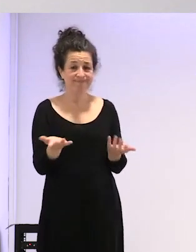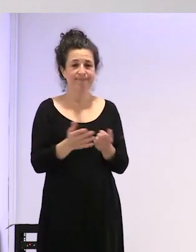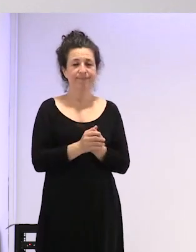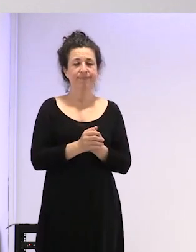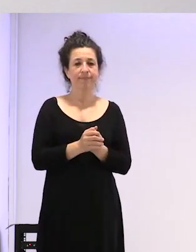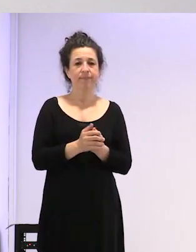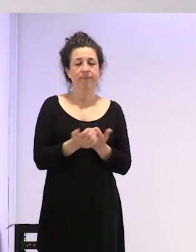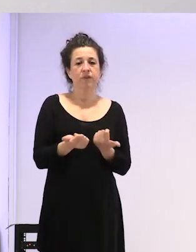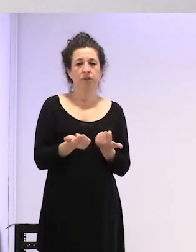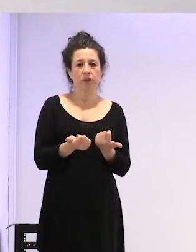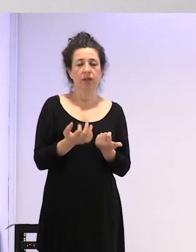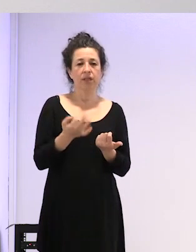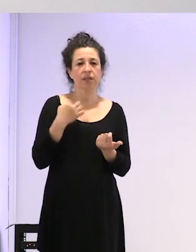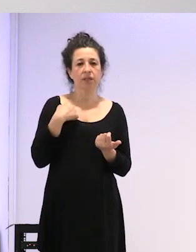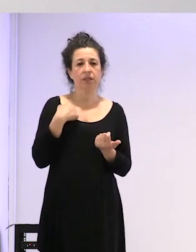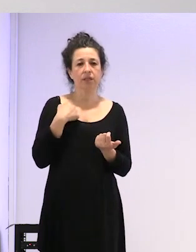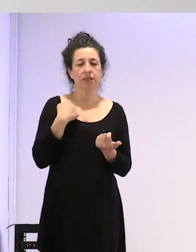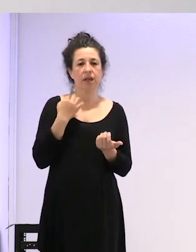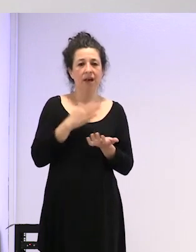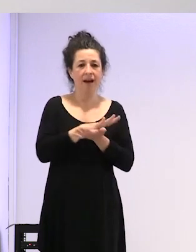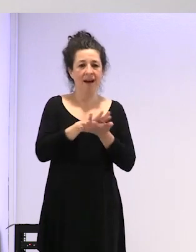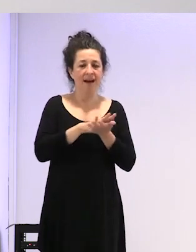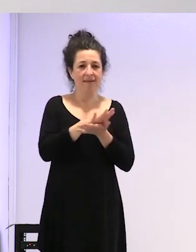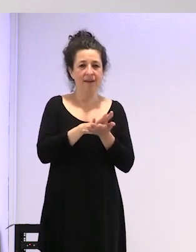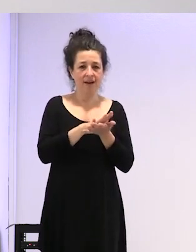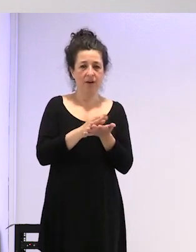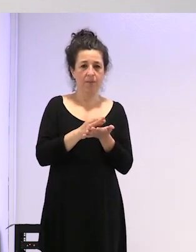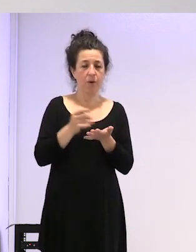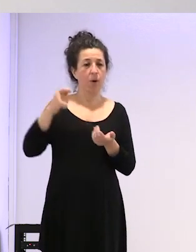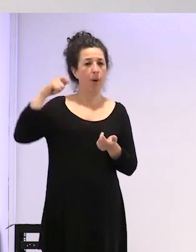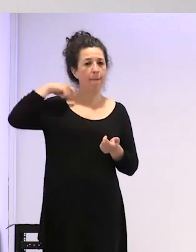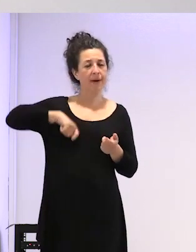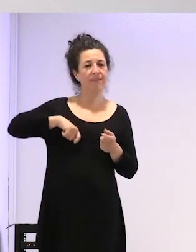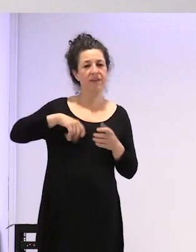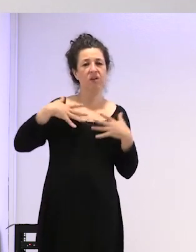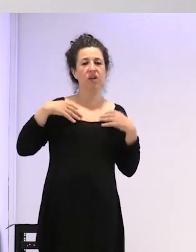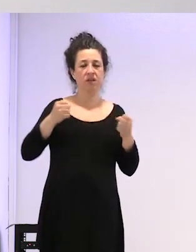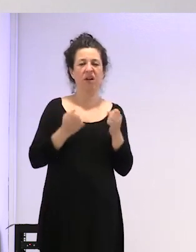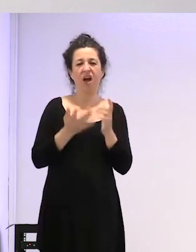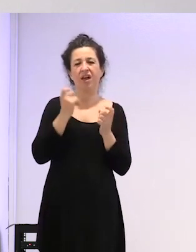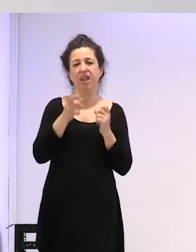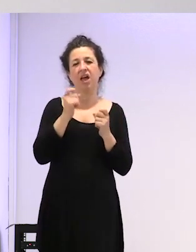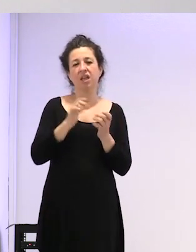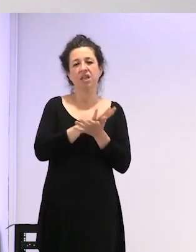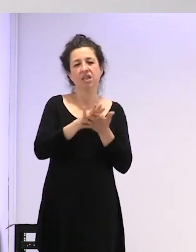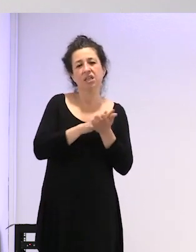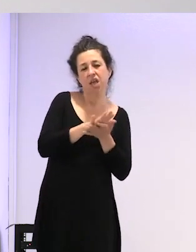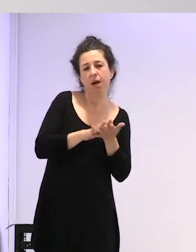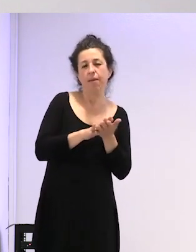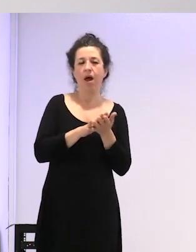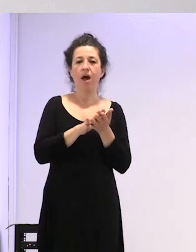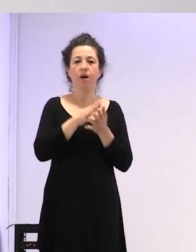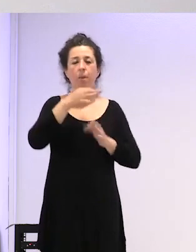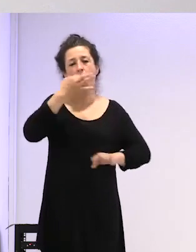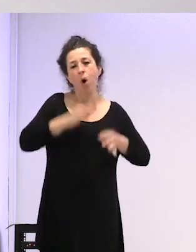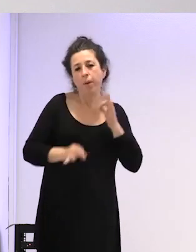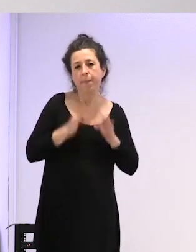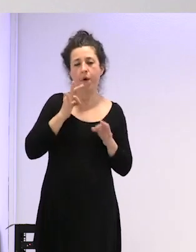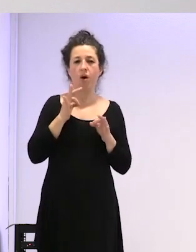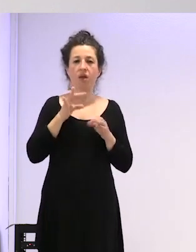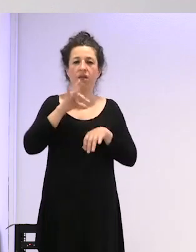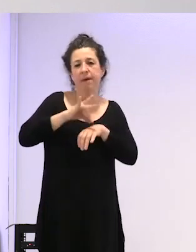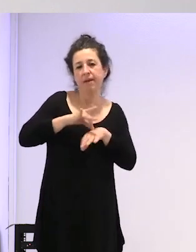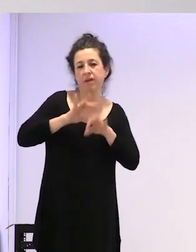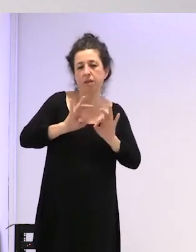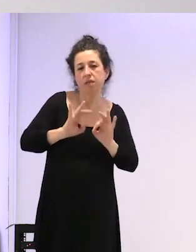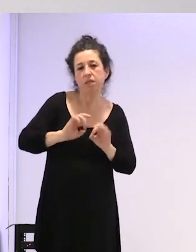como profesionales en la salud o sea muchas veces se habla que en un protocolo de atención y tal de ver un endocrino que sepa mucho de hormonas y